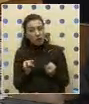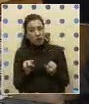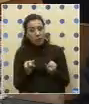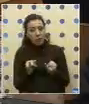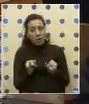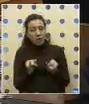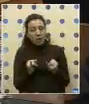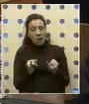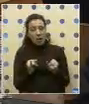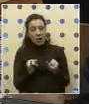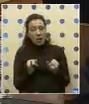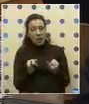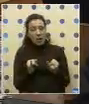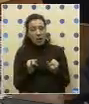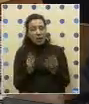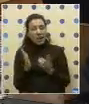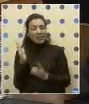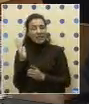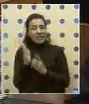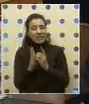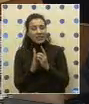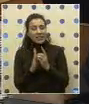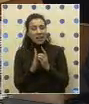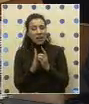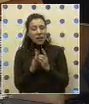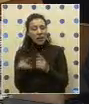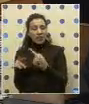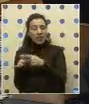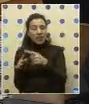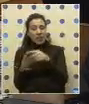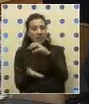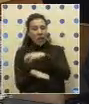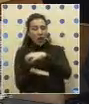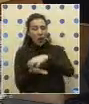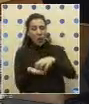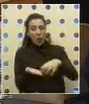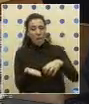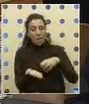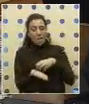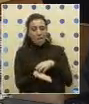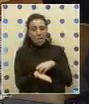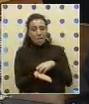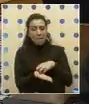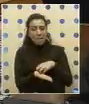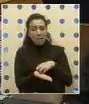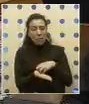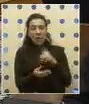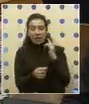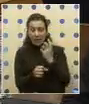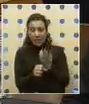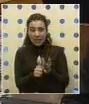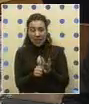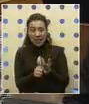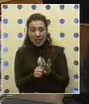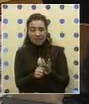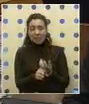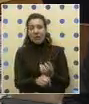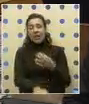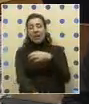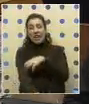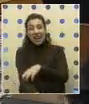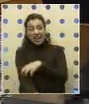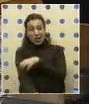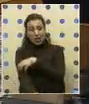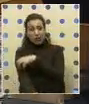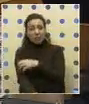es ya el desarrollo de las diferentes comunas y provincias de las cuales se compone la región. Esa